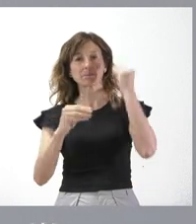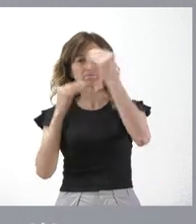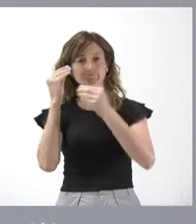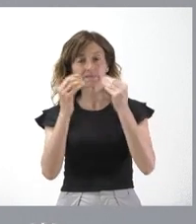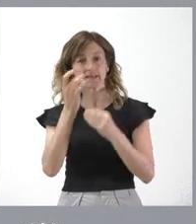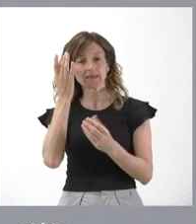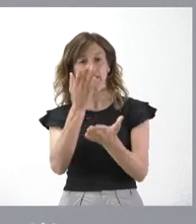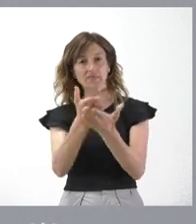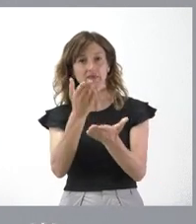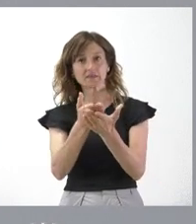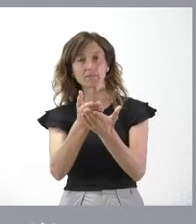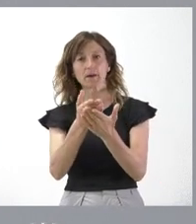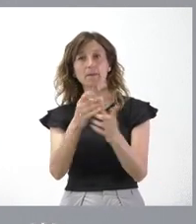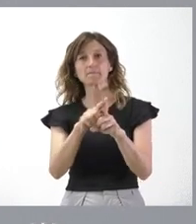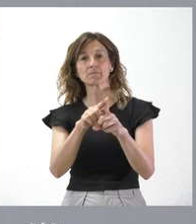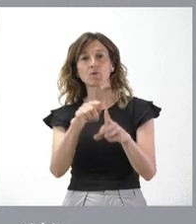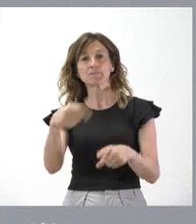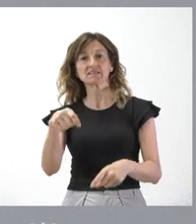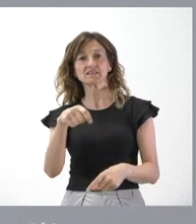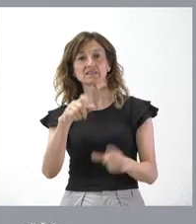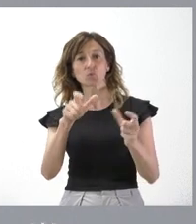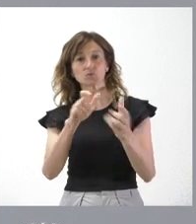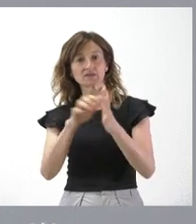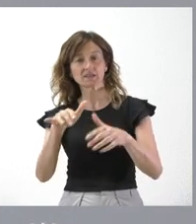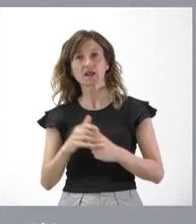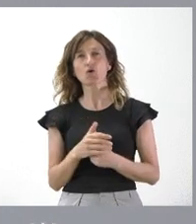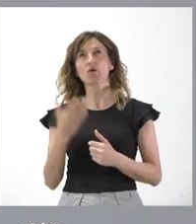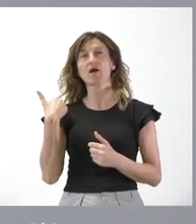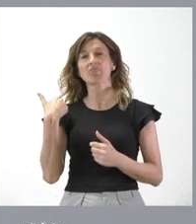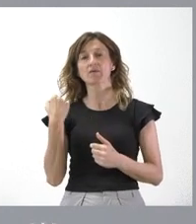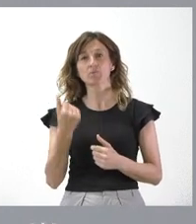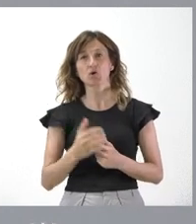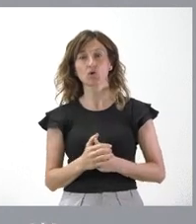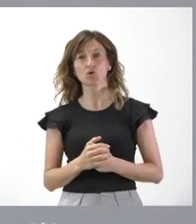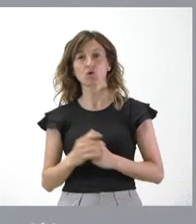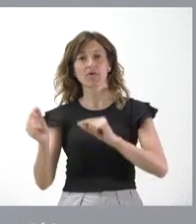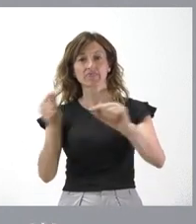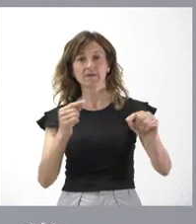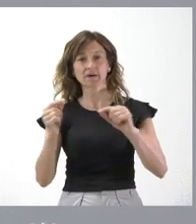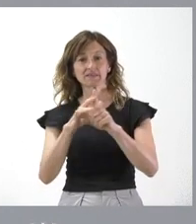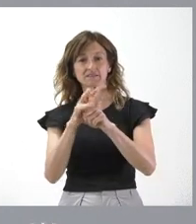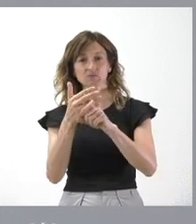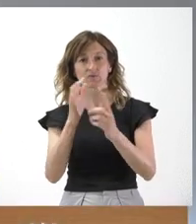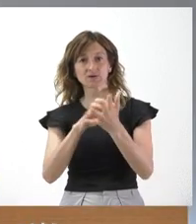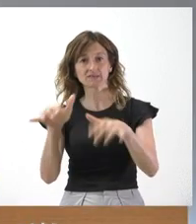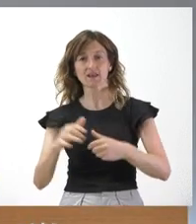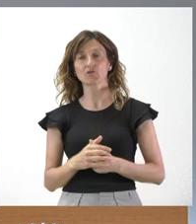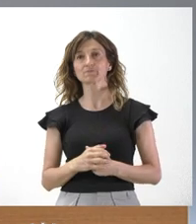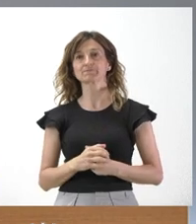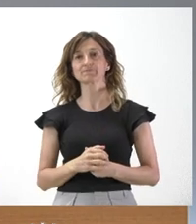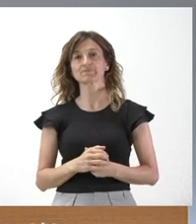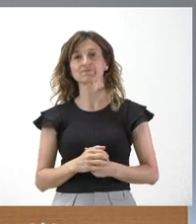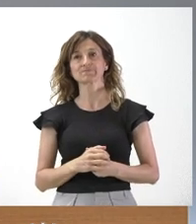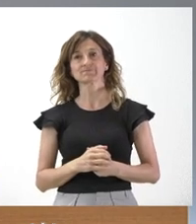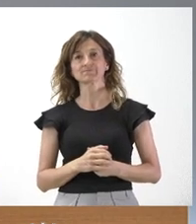iniciativas y propuestas que planteó el presidente de la Junta de Castilla y León hace muy poco tiempo en el debate del Estado de la Comunidad. Sí, no sé